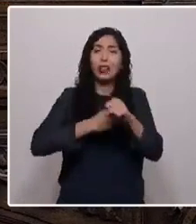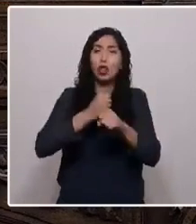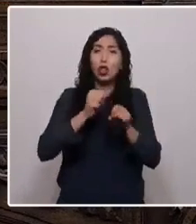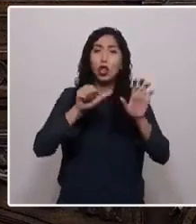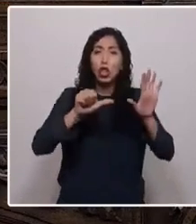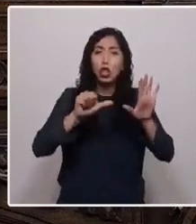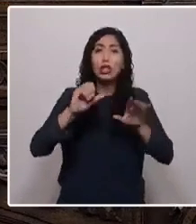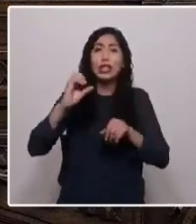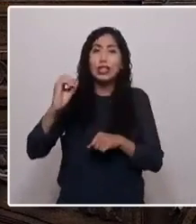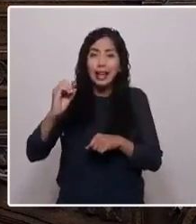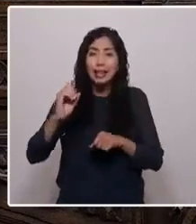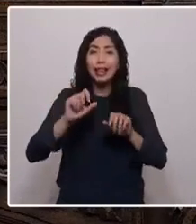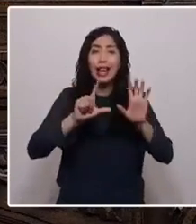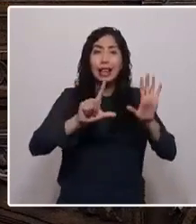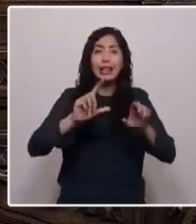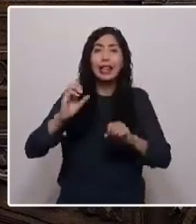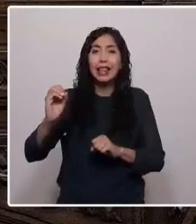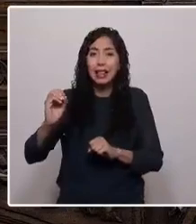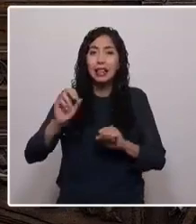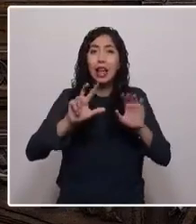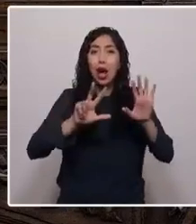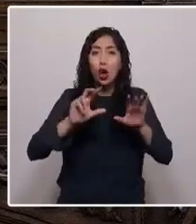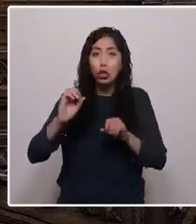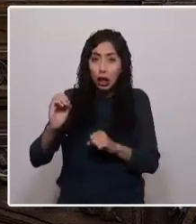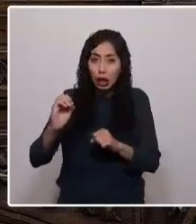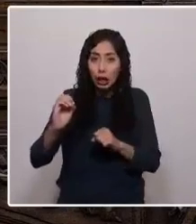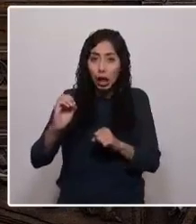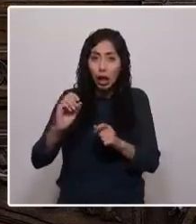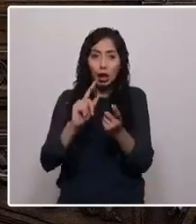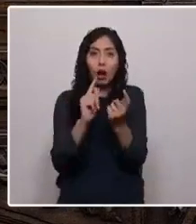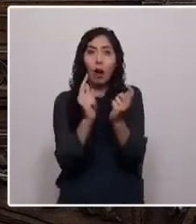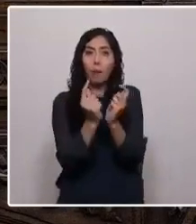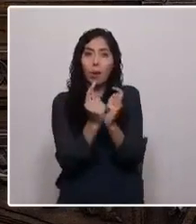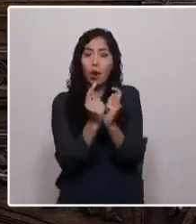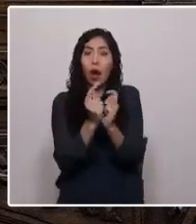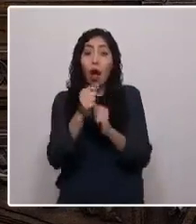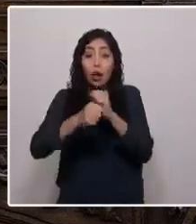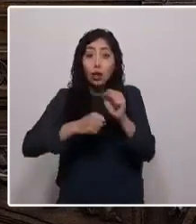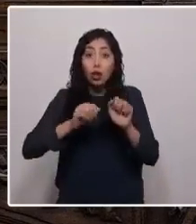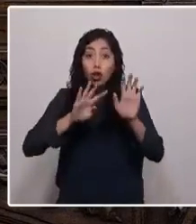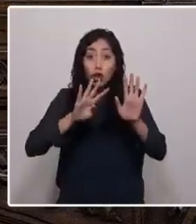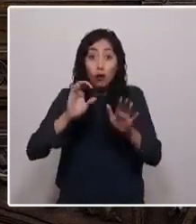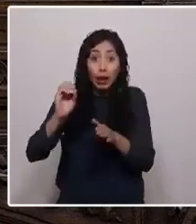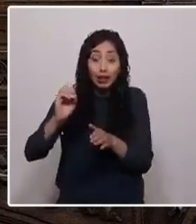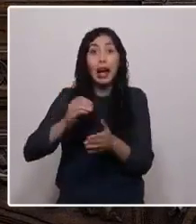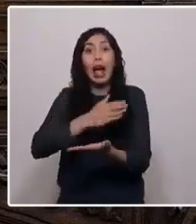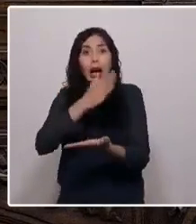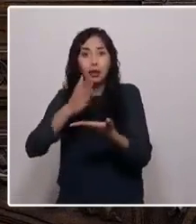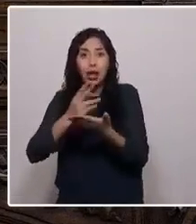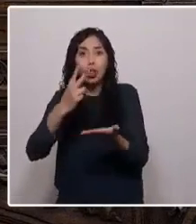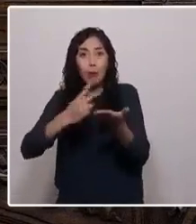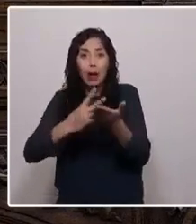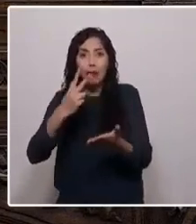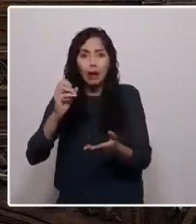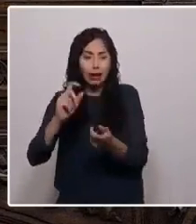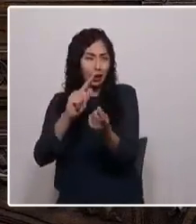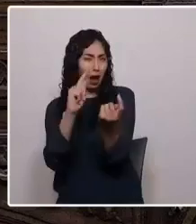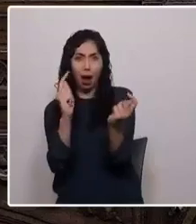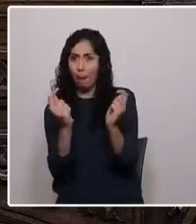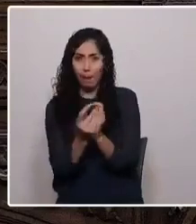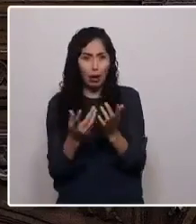los 60 y de los 80 cambió del 90 al 2020, pero esencialmente, fundamentalmente.